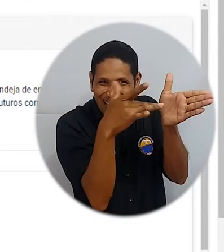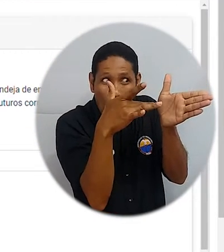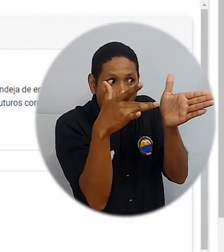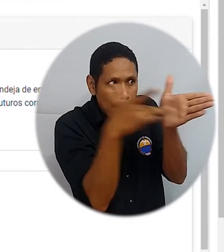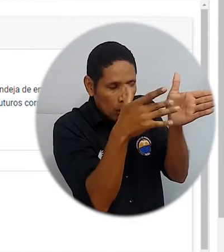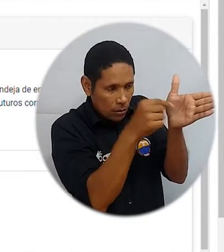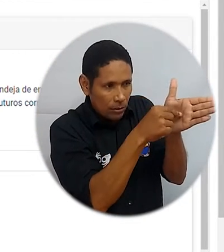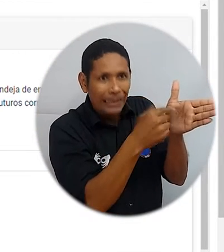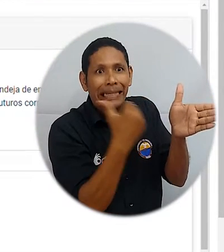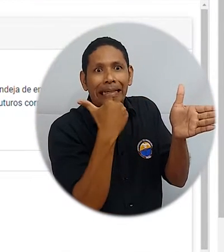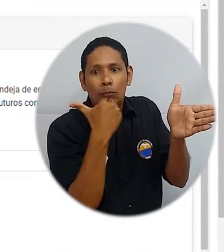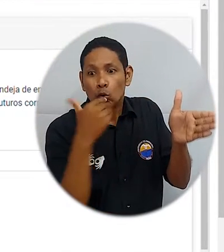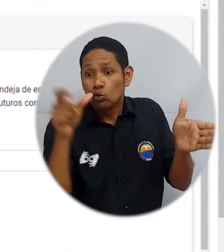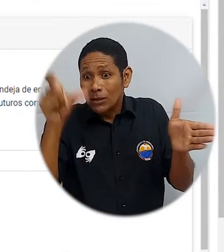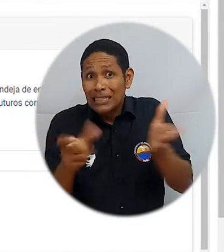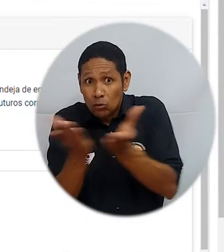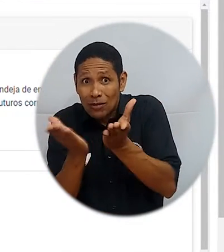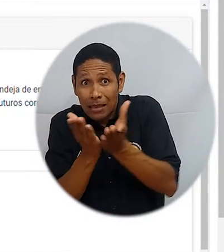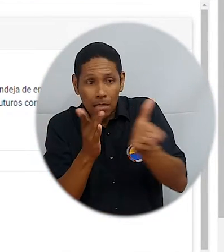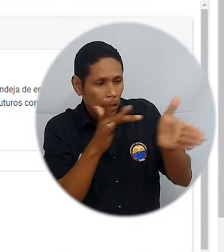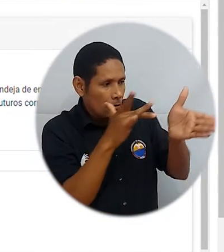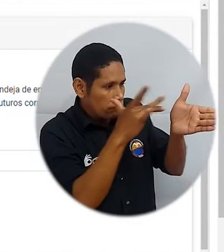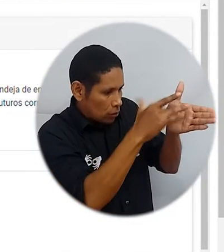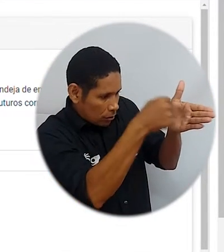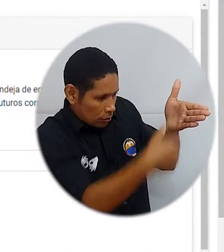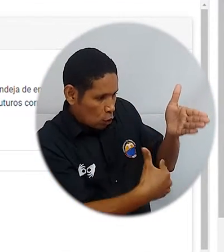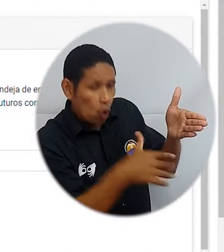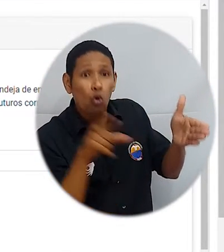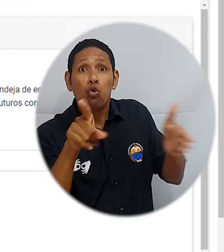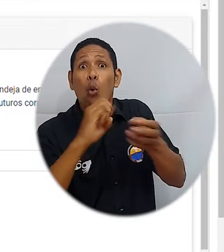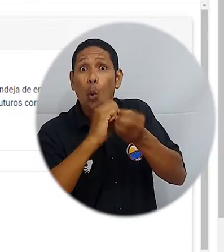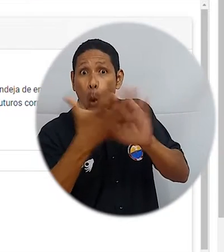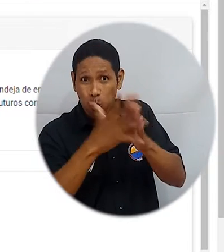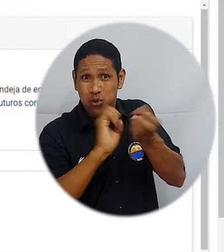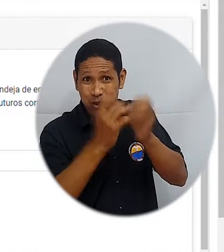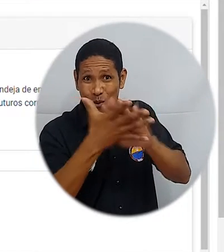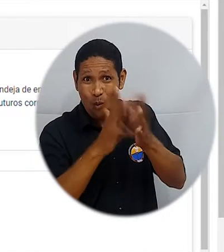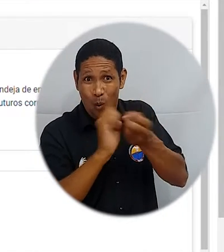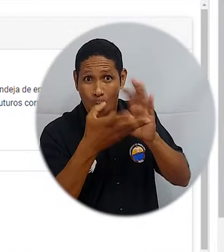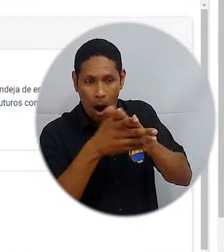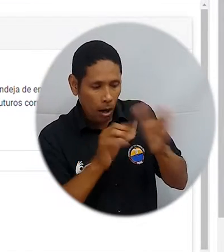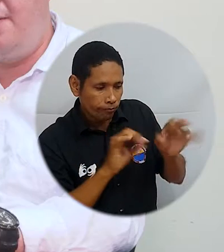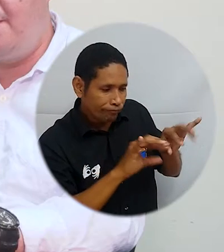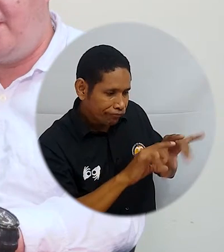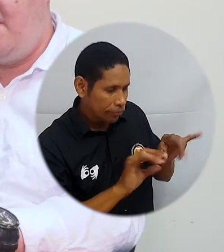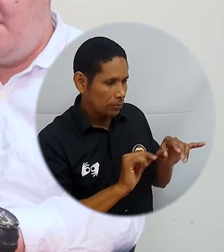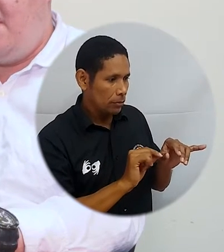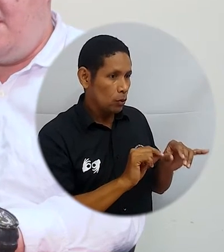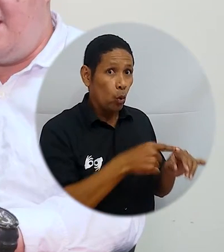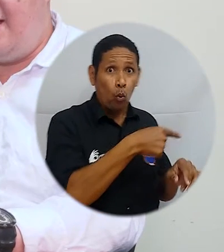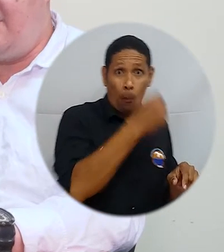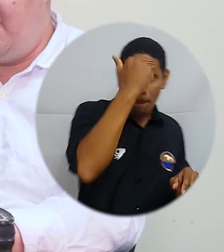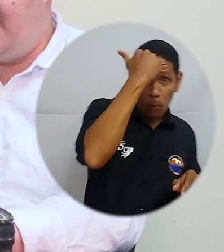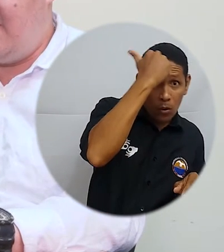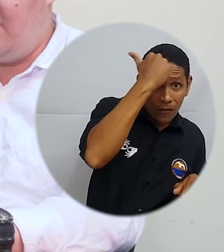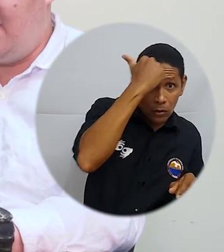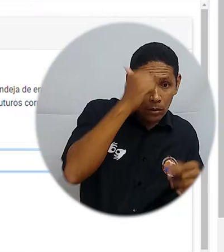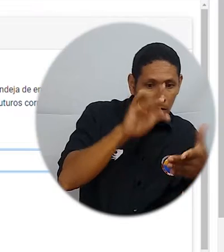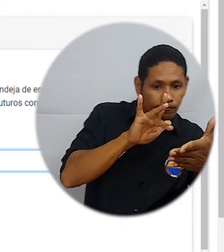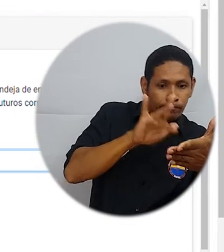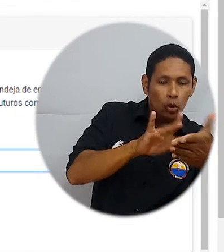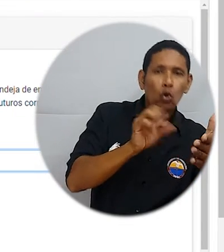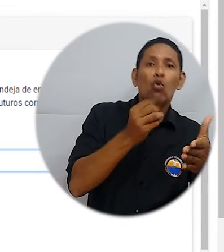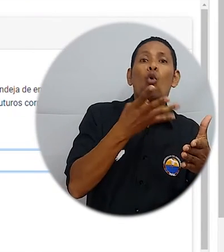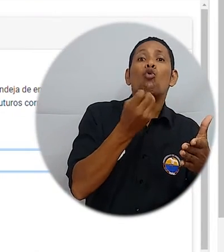clic a Has olvidado tu contraseña en caso de ser estudiante deberás ingresar tu código estudiantil y en caso de ser